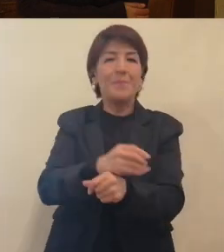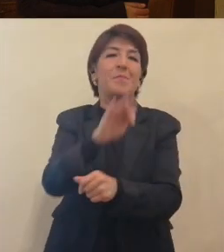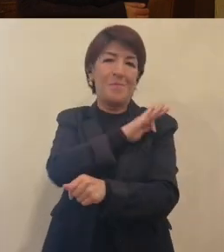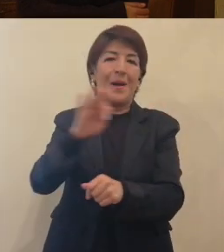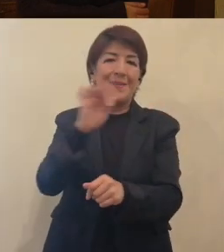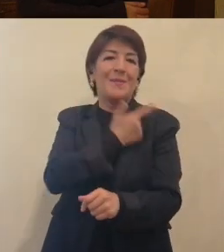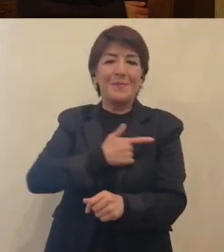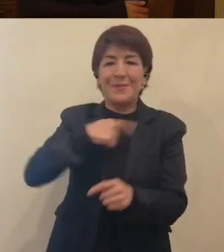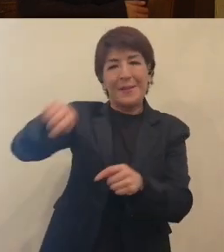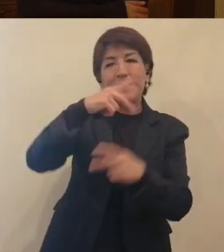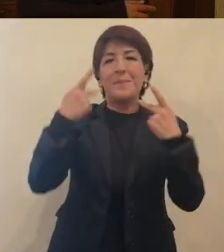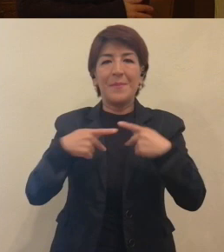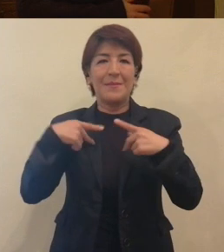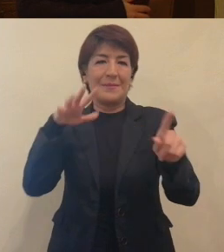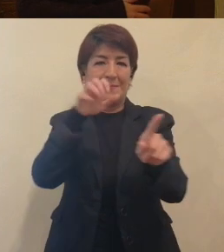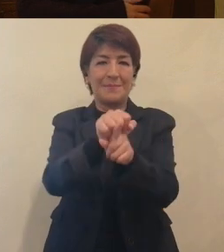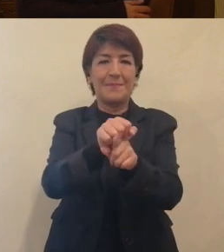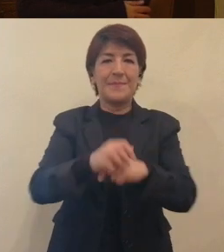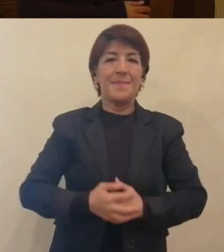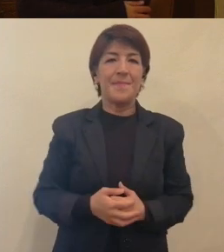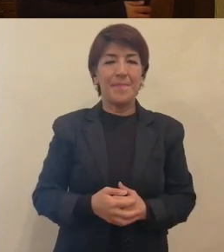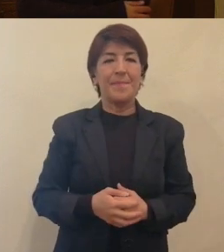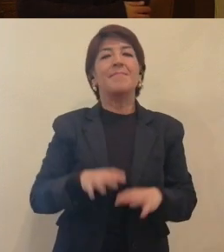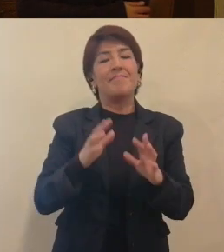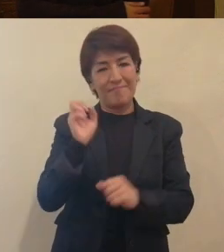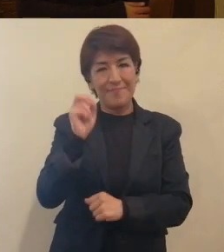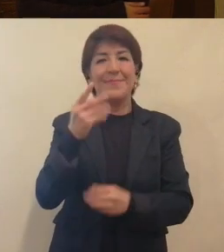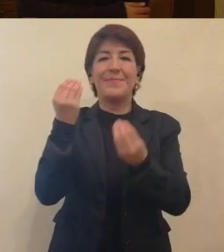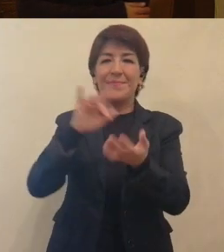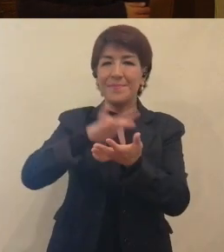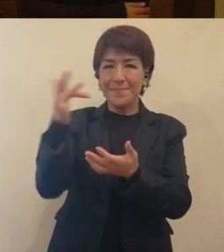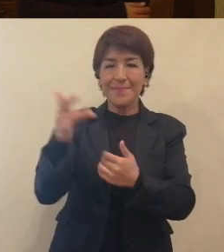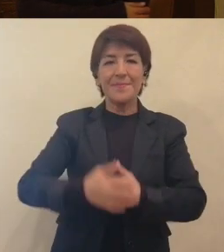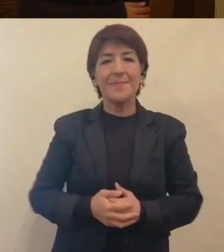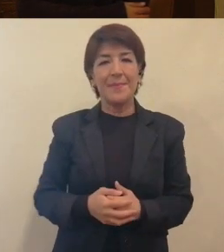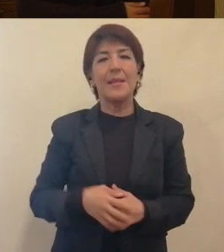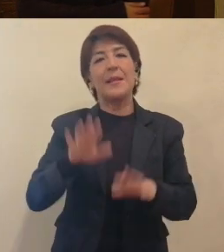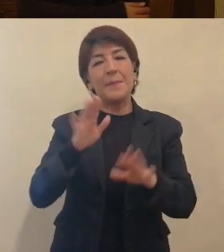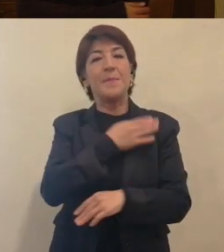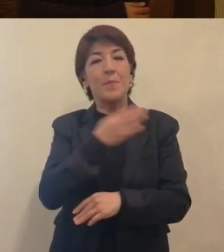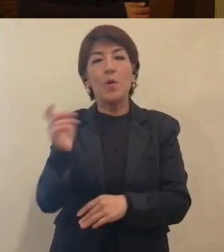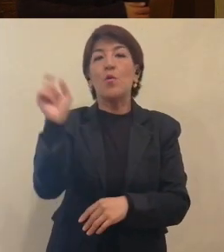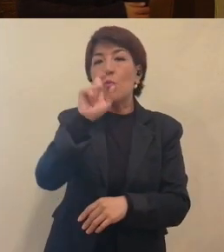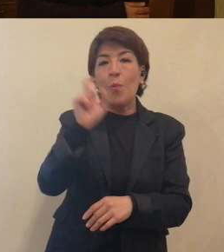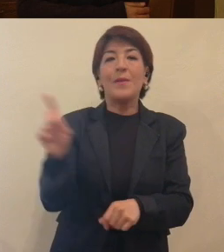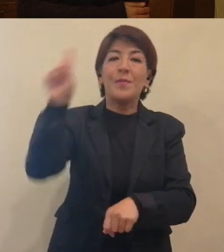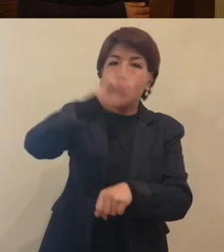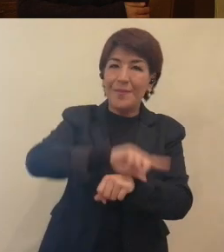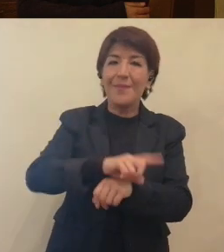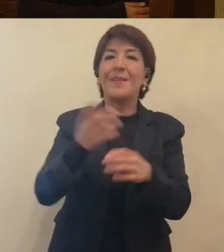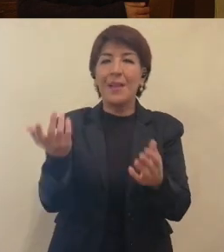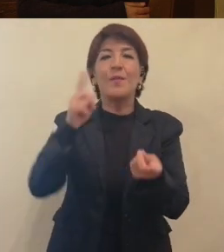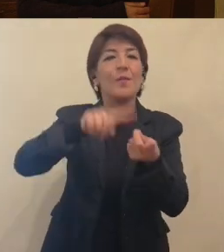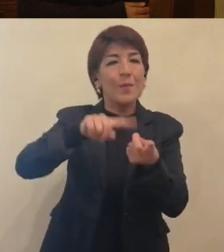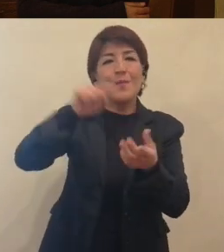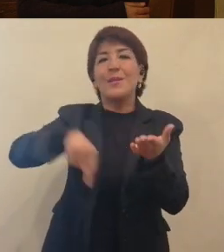vamos a impactar directamente en los procesos de inclusión. Ok, muchas gracias. Bueno, ¿y cuándo se llevará a